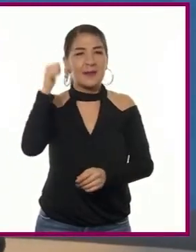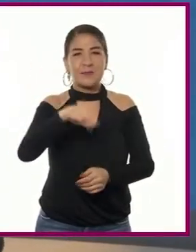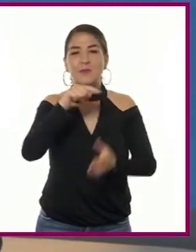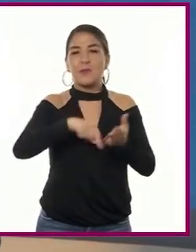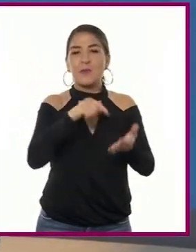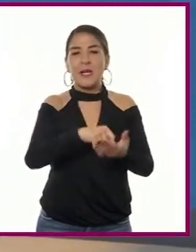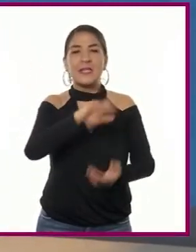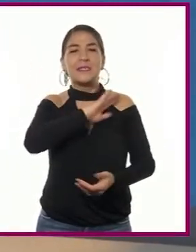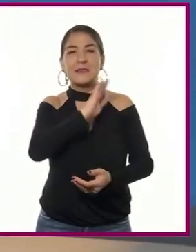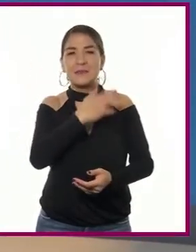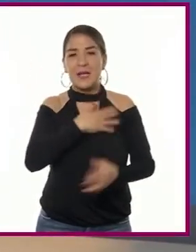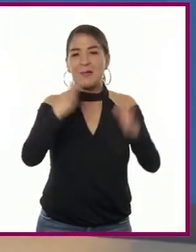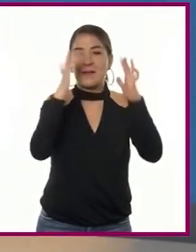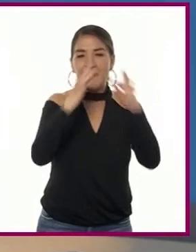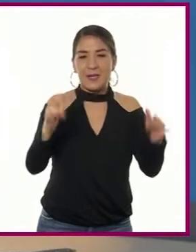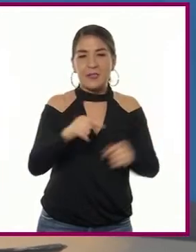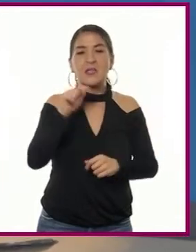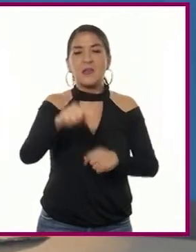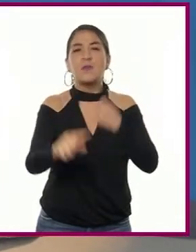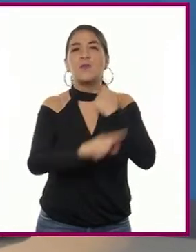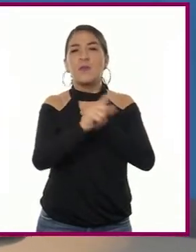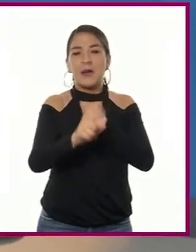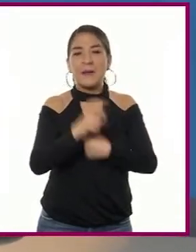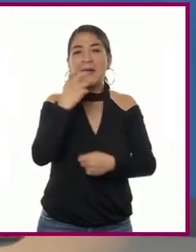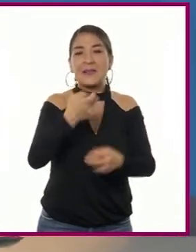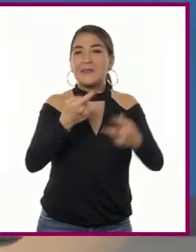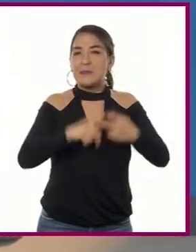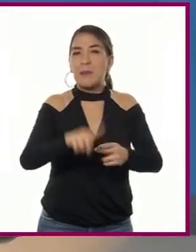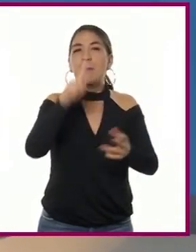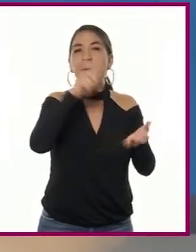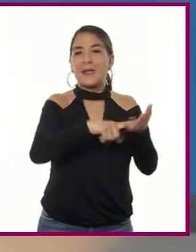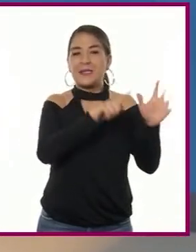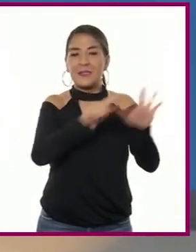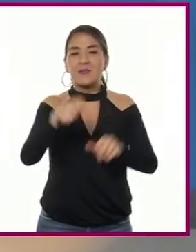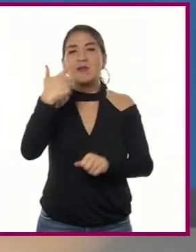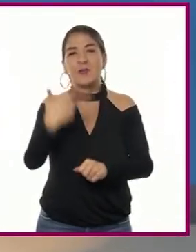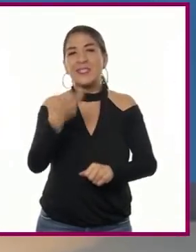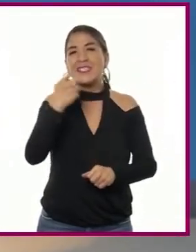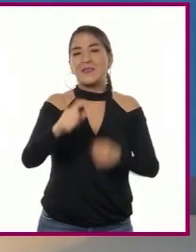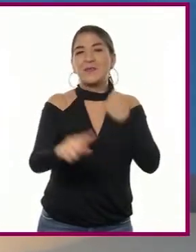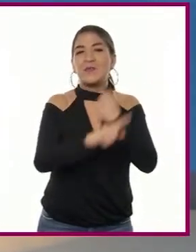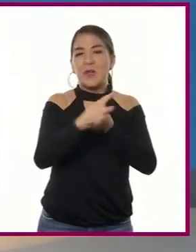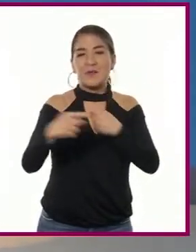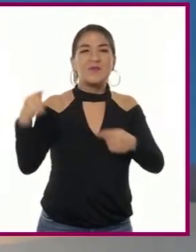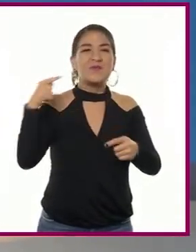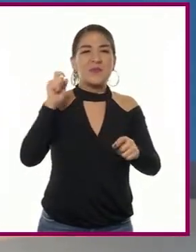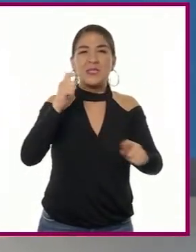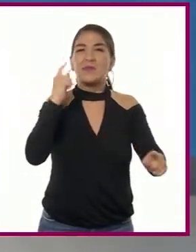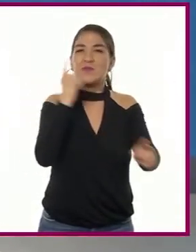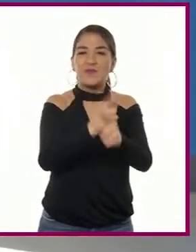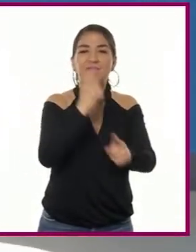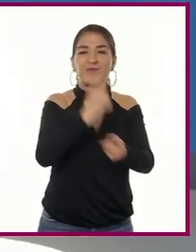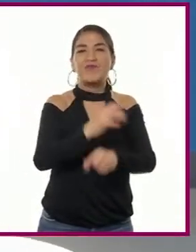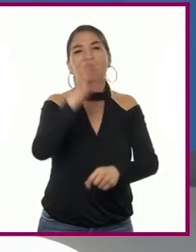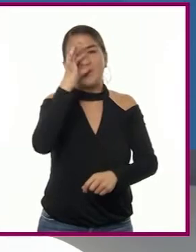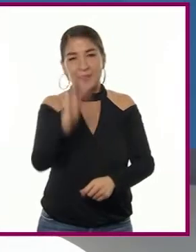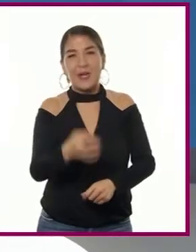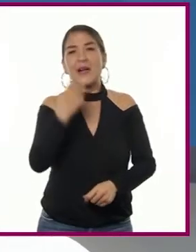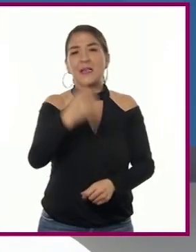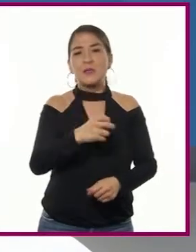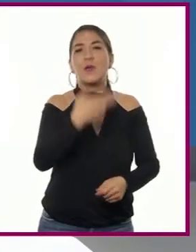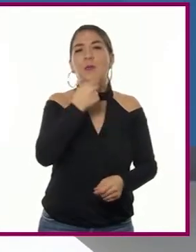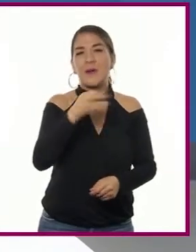Las hostilidades comenzaron en 1702 con un fracasado ataque aliado a Cádiz, pero Felipe, con una